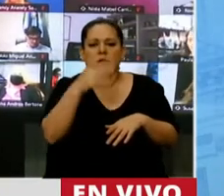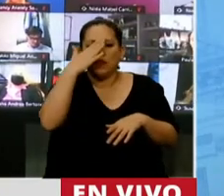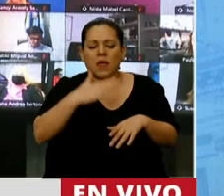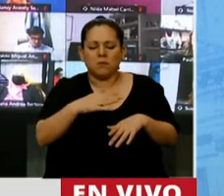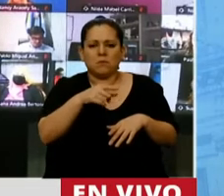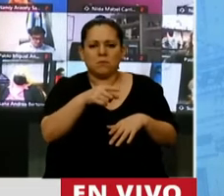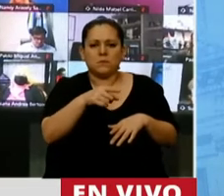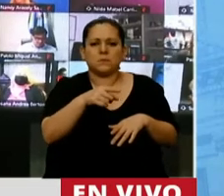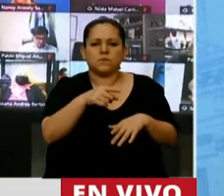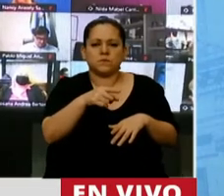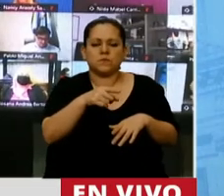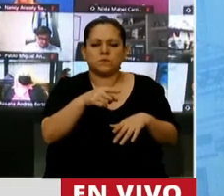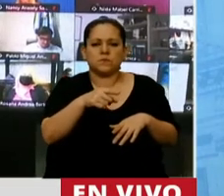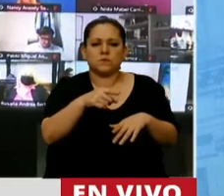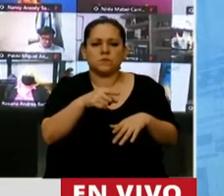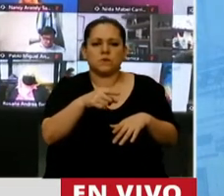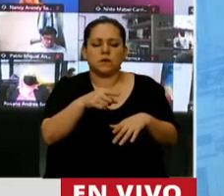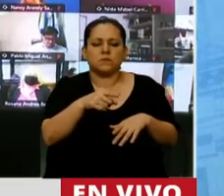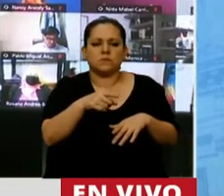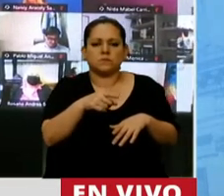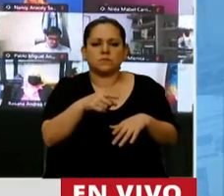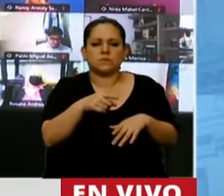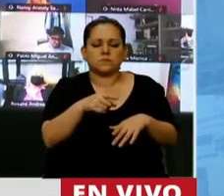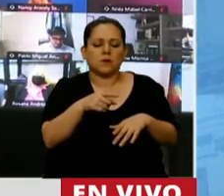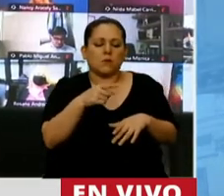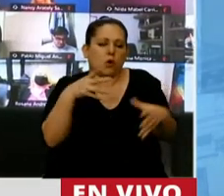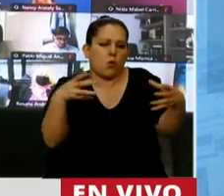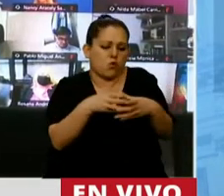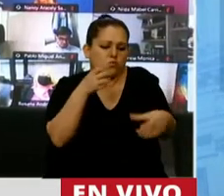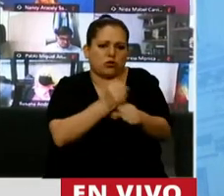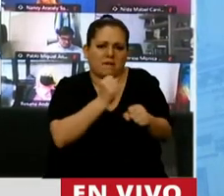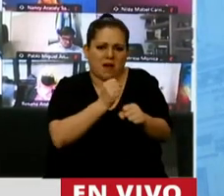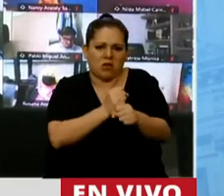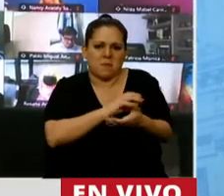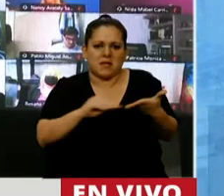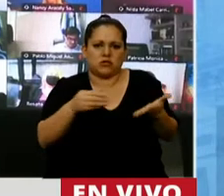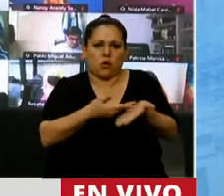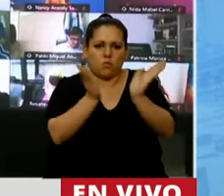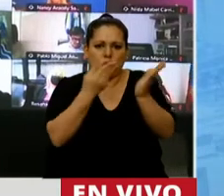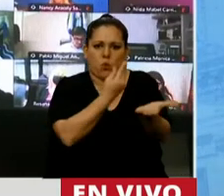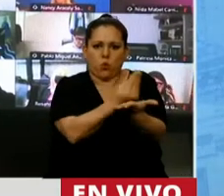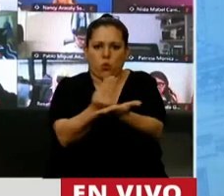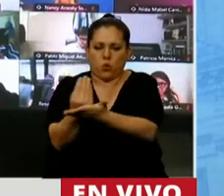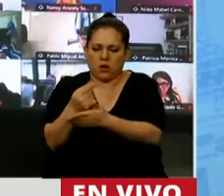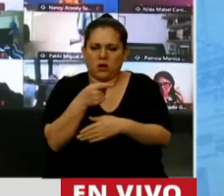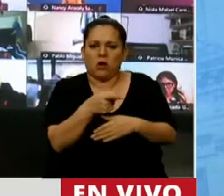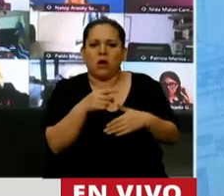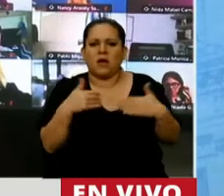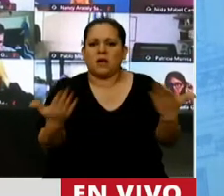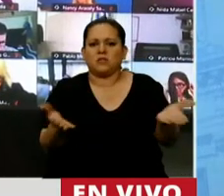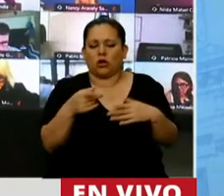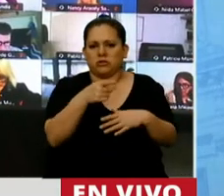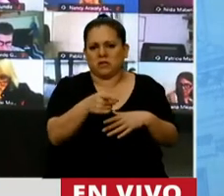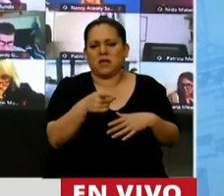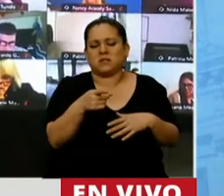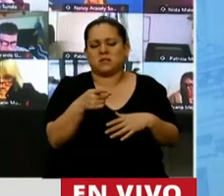paritarias con cada uno de los grupos de trabajadores de la Administración Pública Nacional y de los distintos sectores. Entonces es un